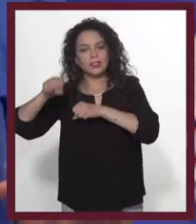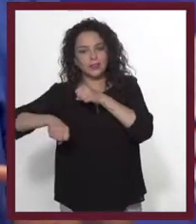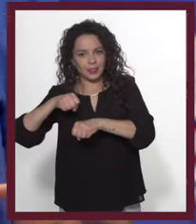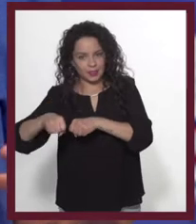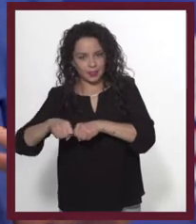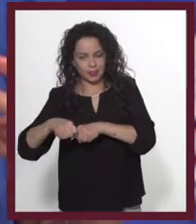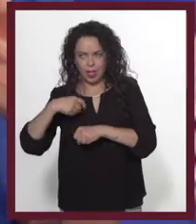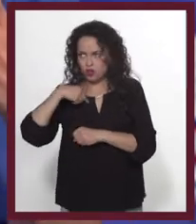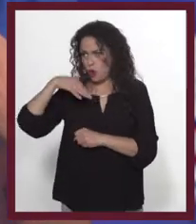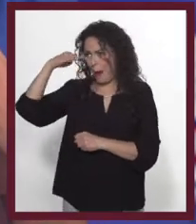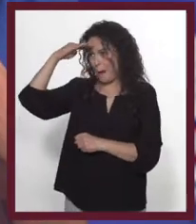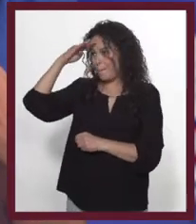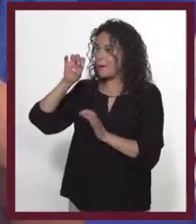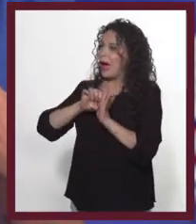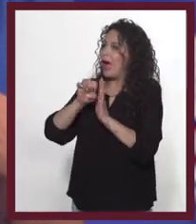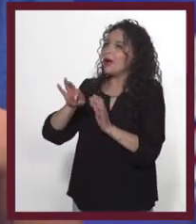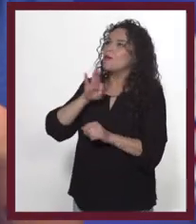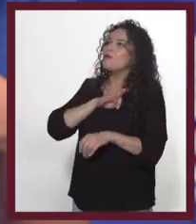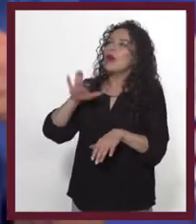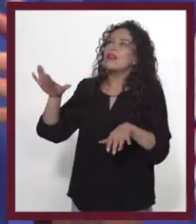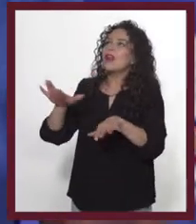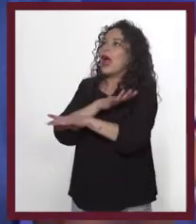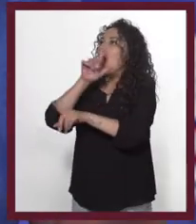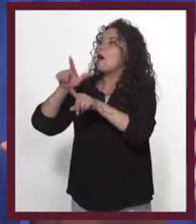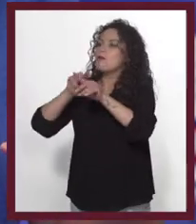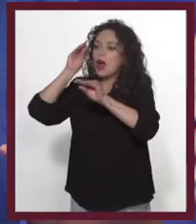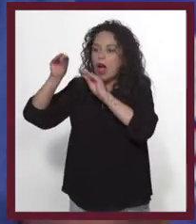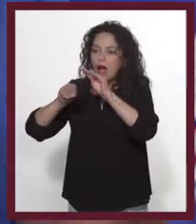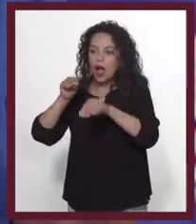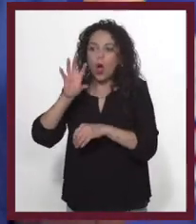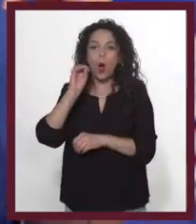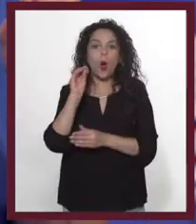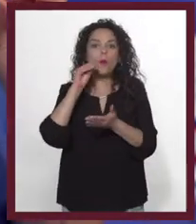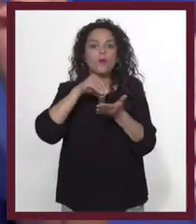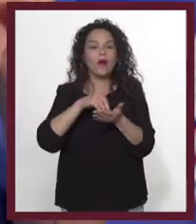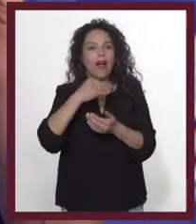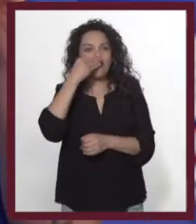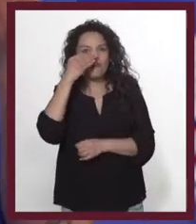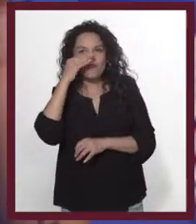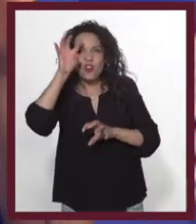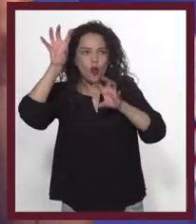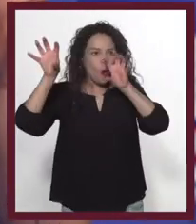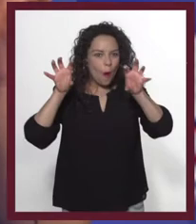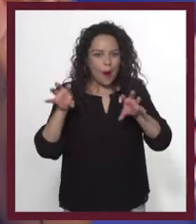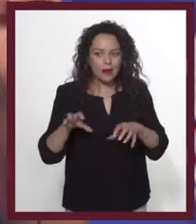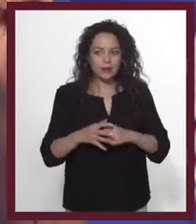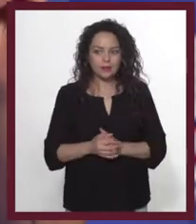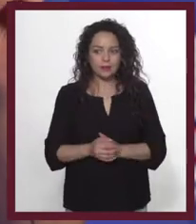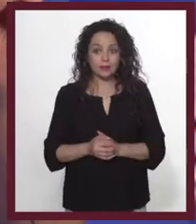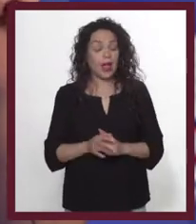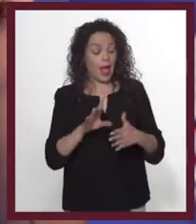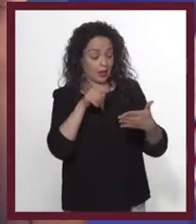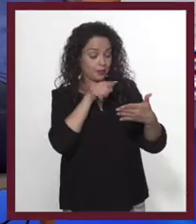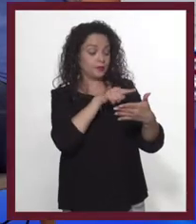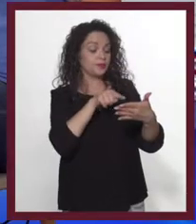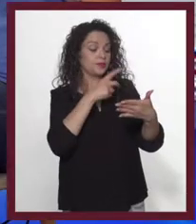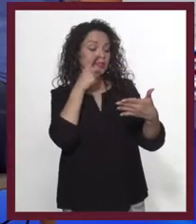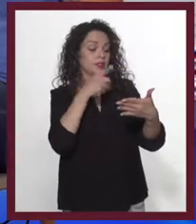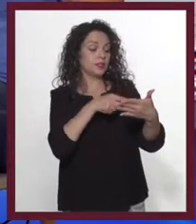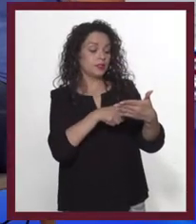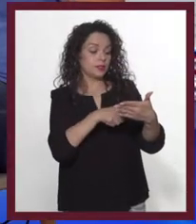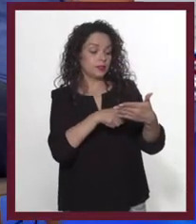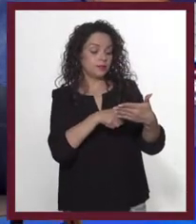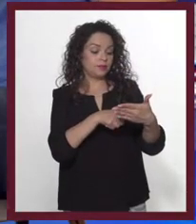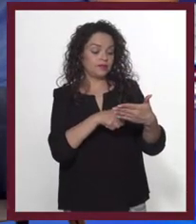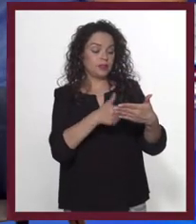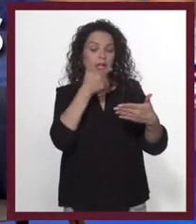Estaba pensando en, no sé, cambiar los colores o ponerle algunas florecitas alrededor. Aquí están.